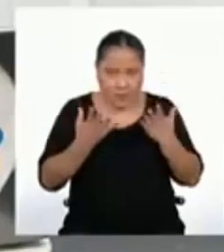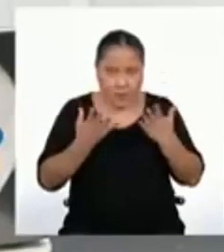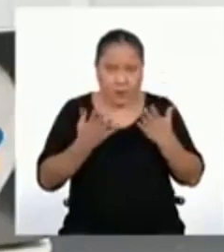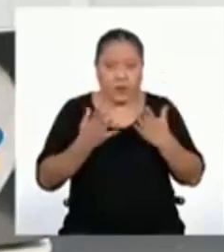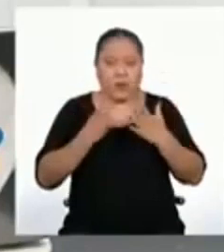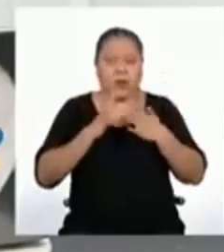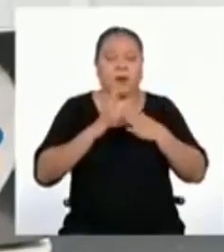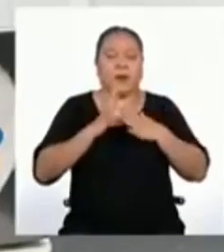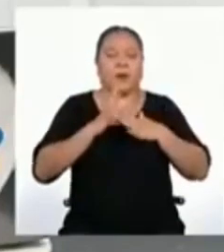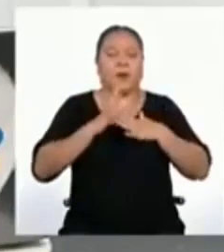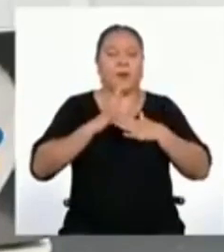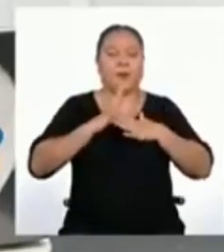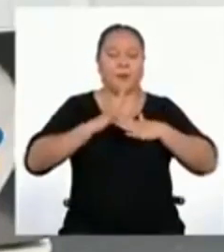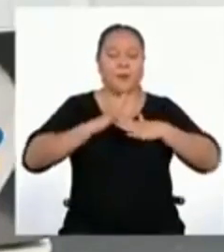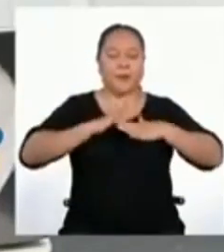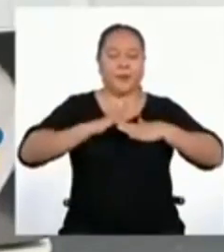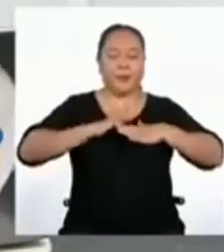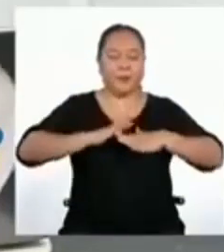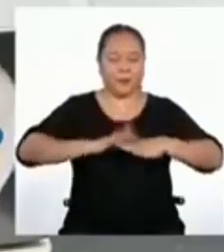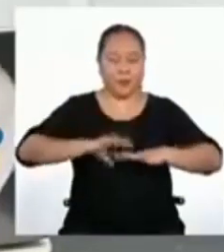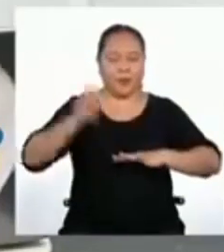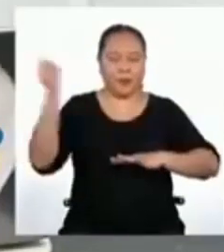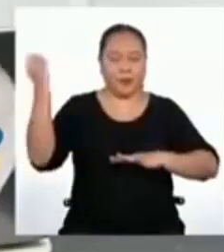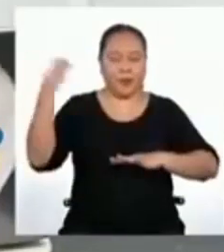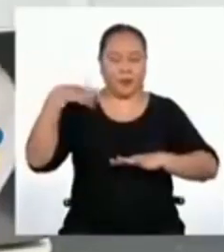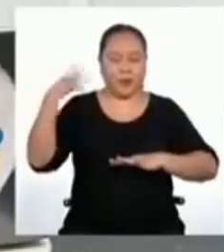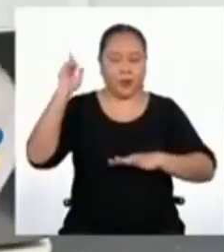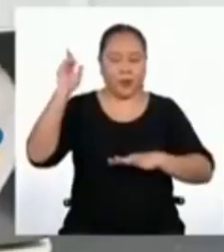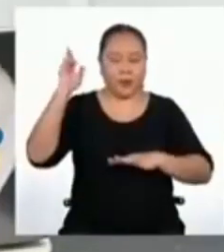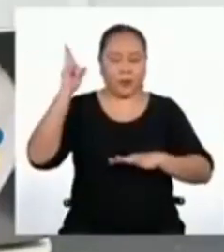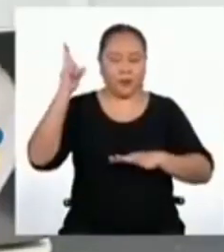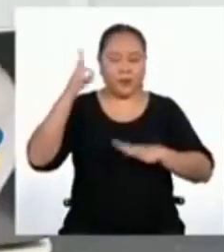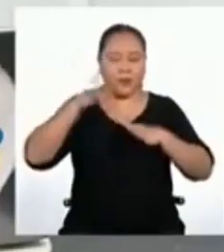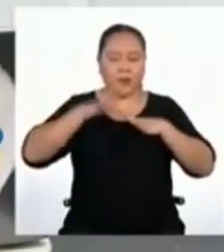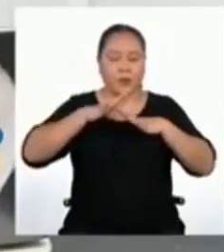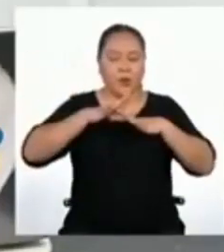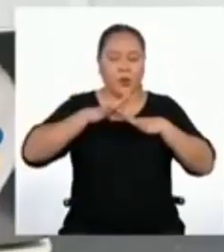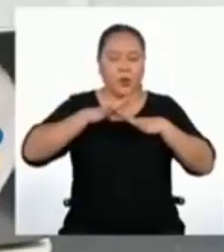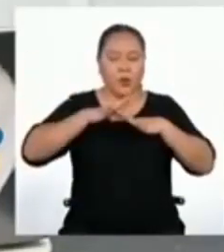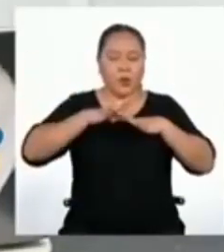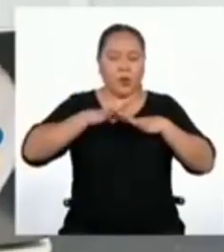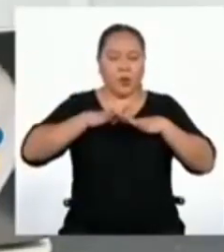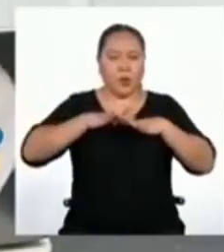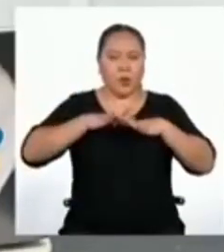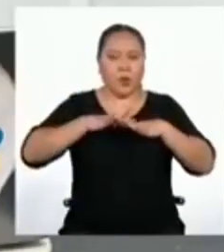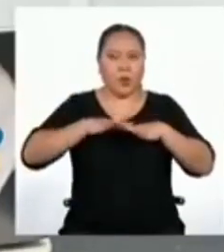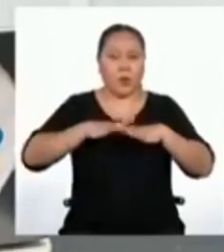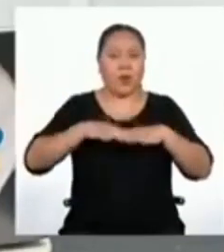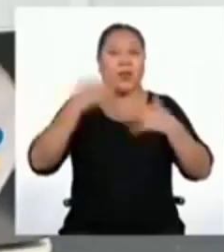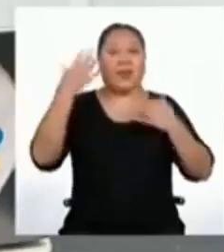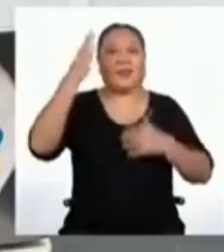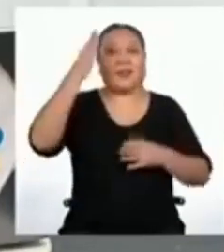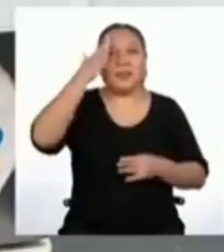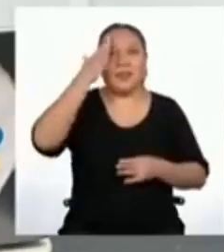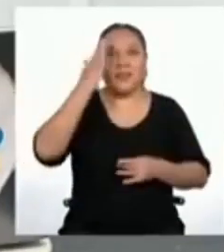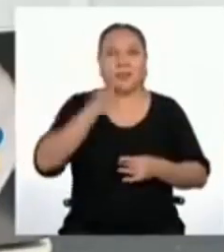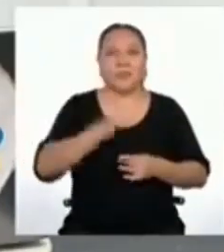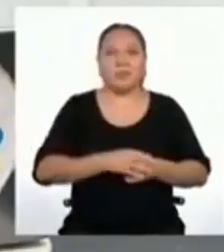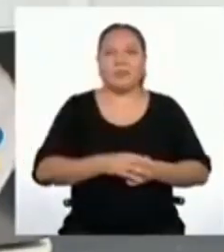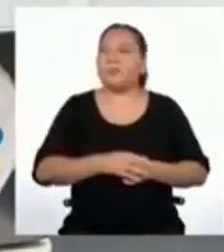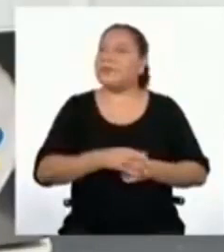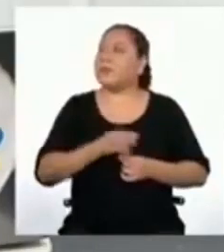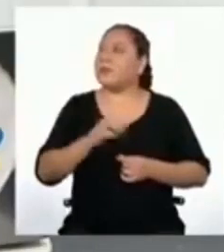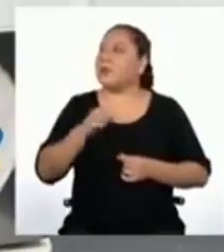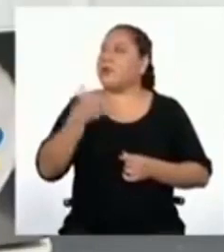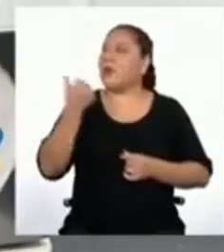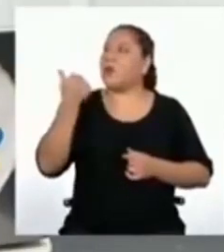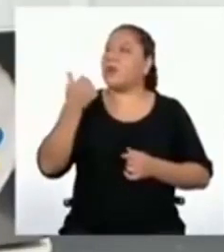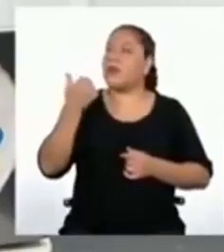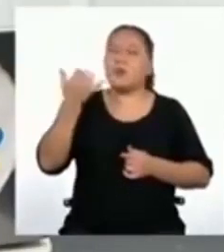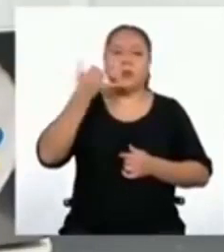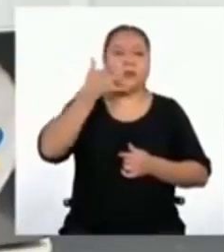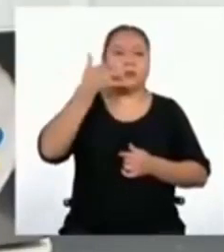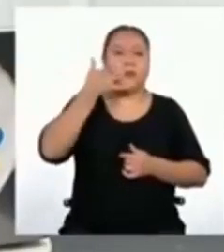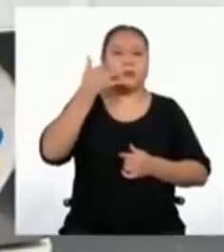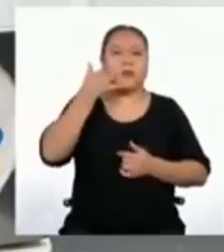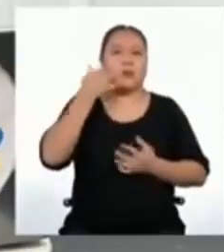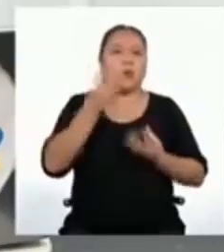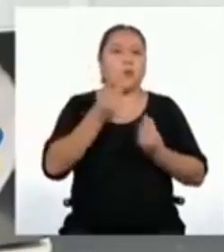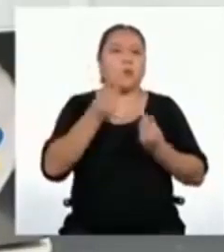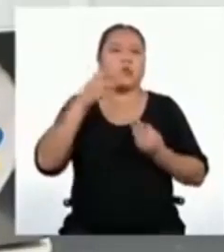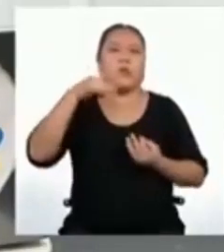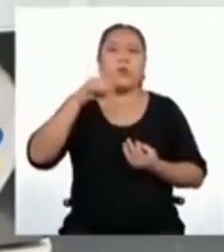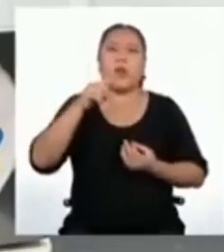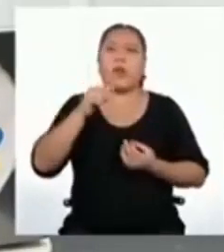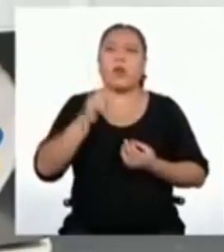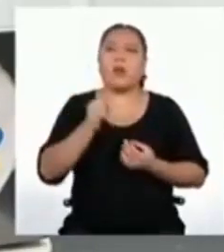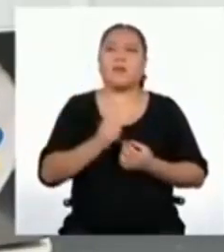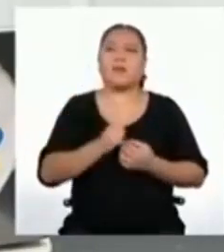Mantén la calma, como dice la profesora. ¡Ya sé! ¿Alguien tiene un celular con bastantes megas?